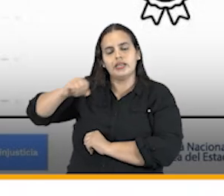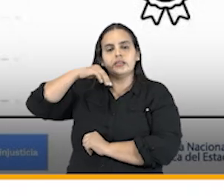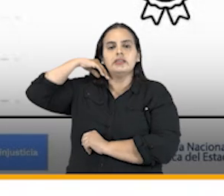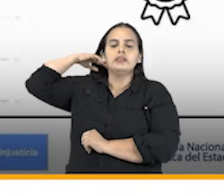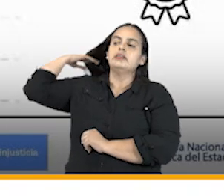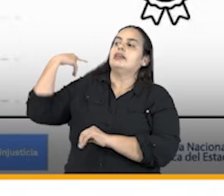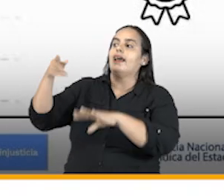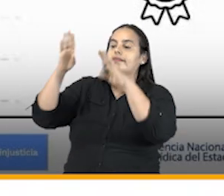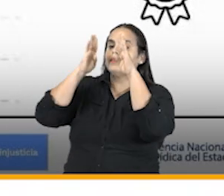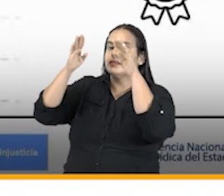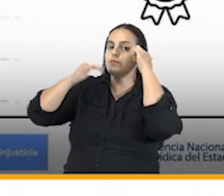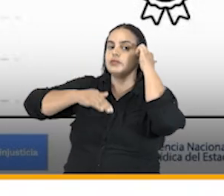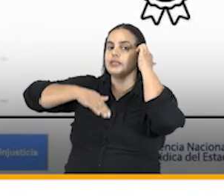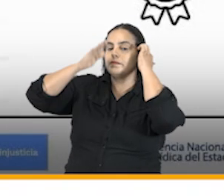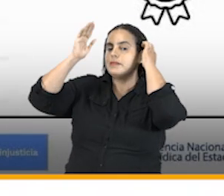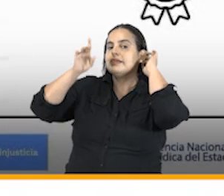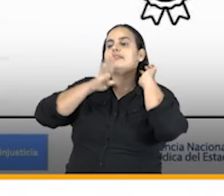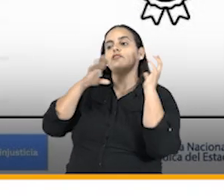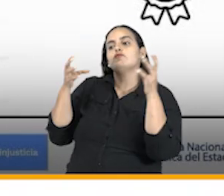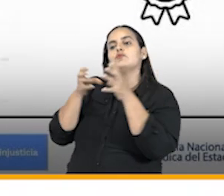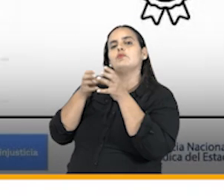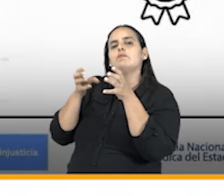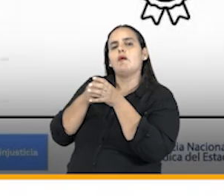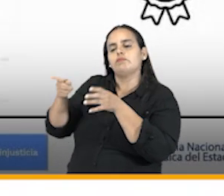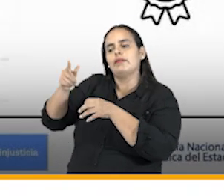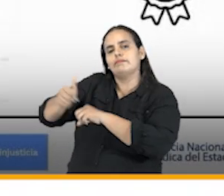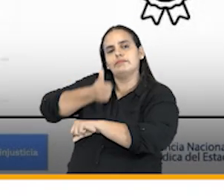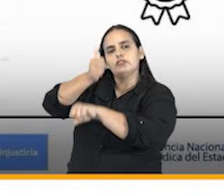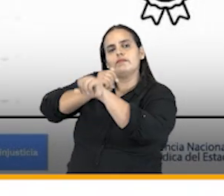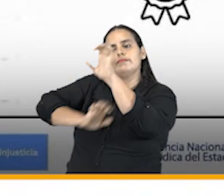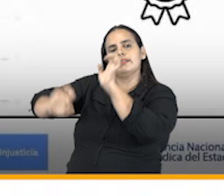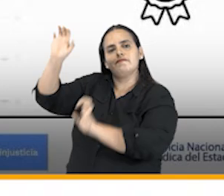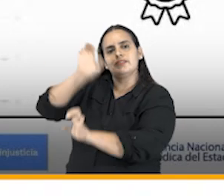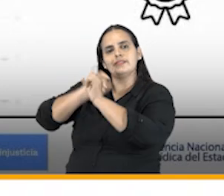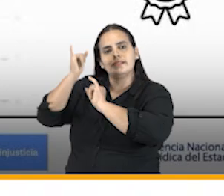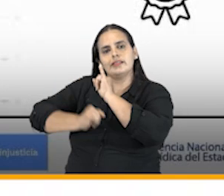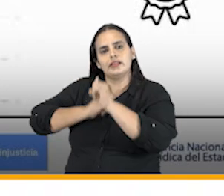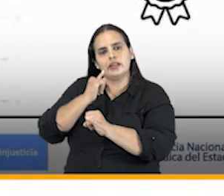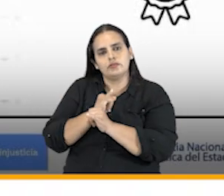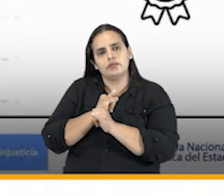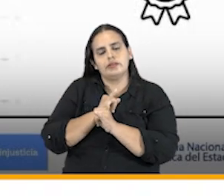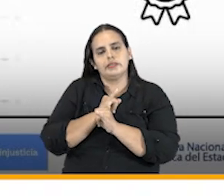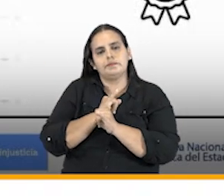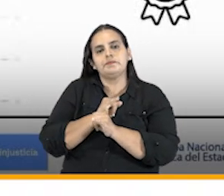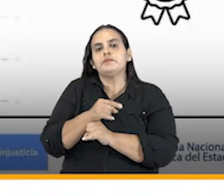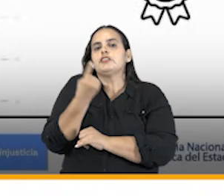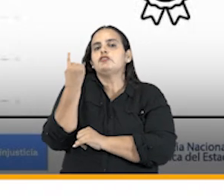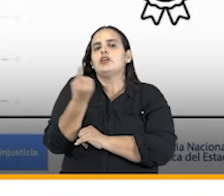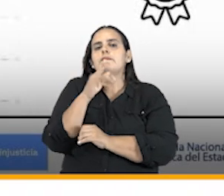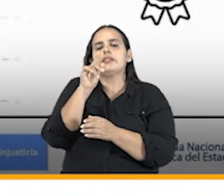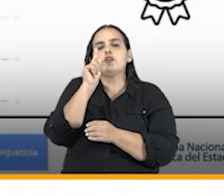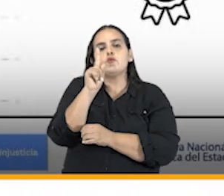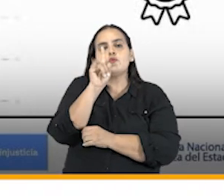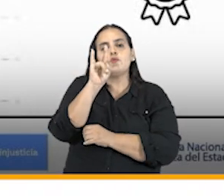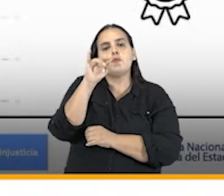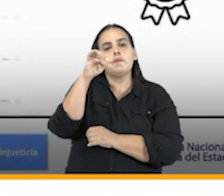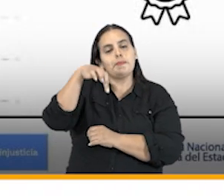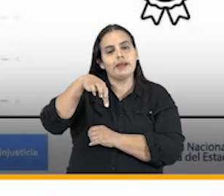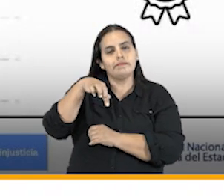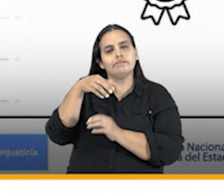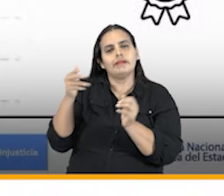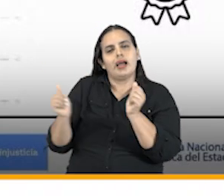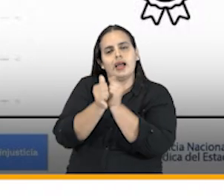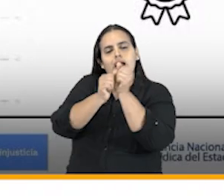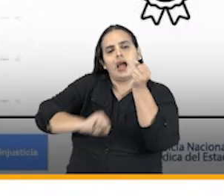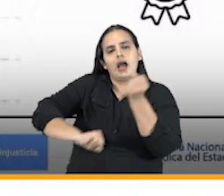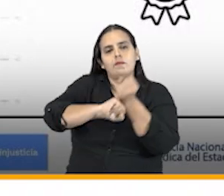fueron atendidos directamente por el equipo de la dirección de defensa internacional salvo el caso de la UP que contamos